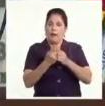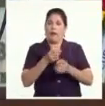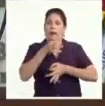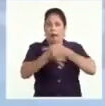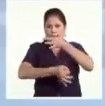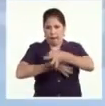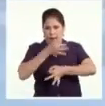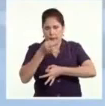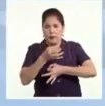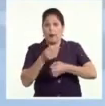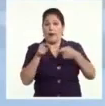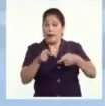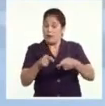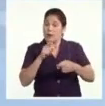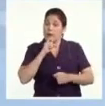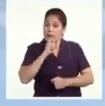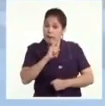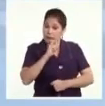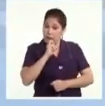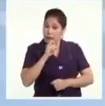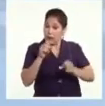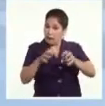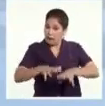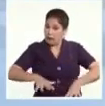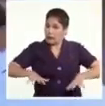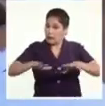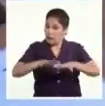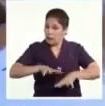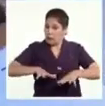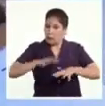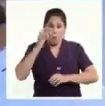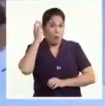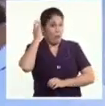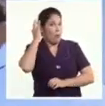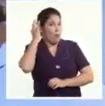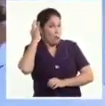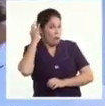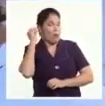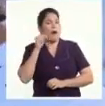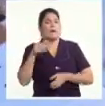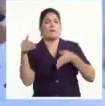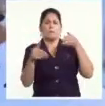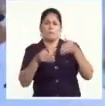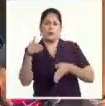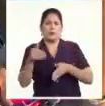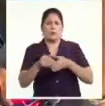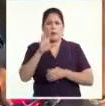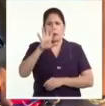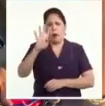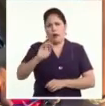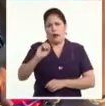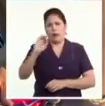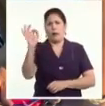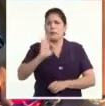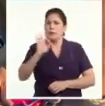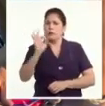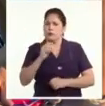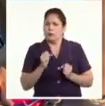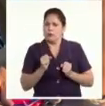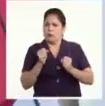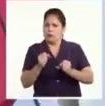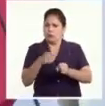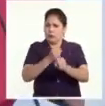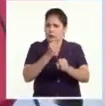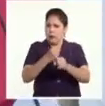lo cual ha impuesto mayores dificultades superadas por las mujeres que alcanzan una participación de casi el 40% de la fuerza